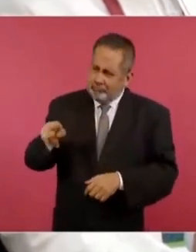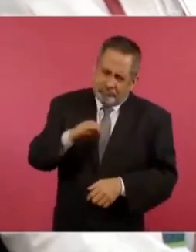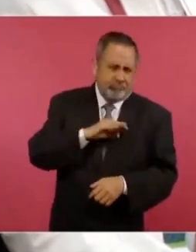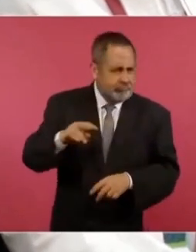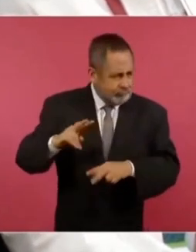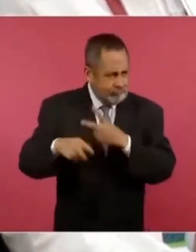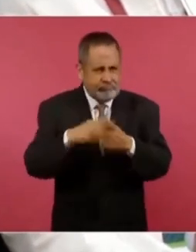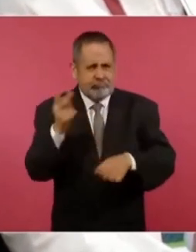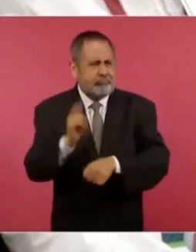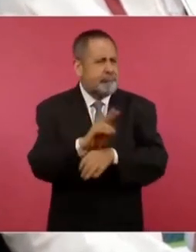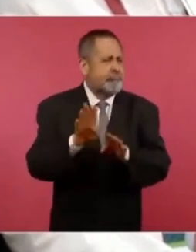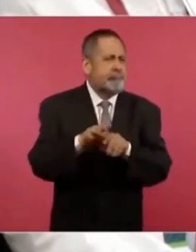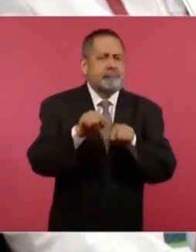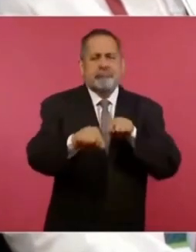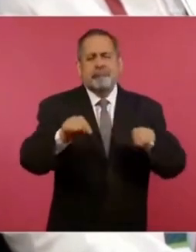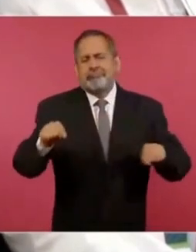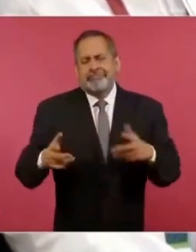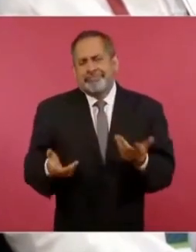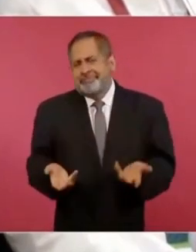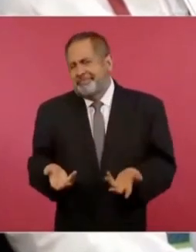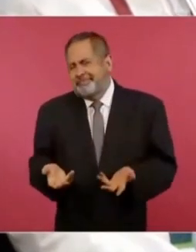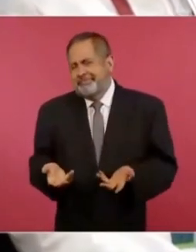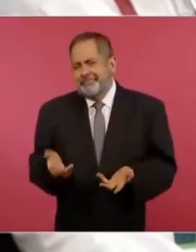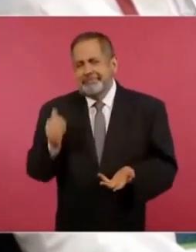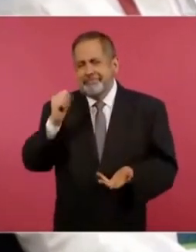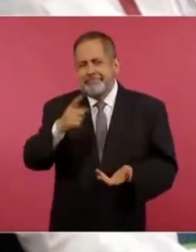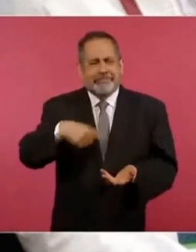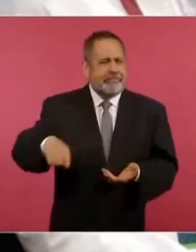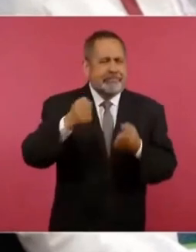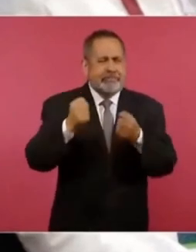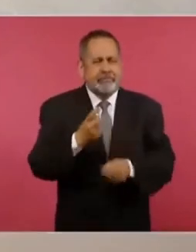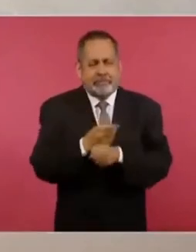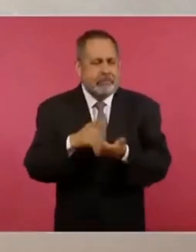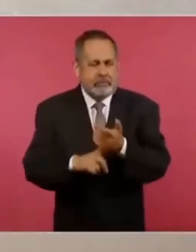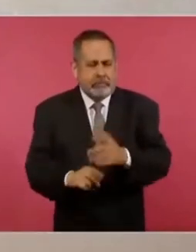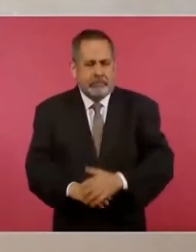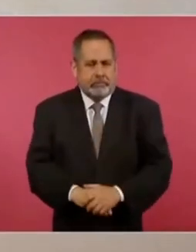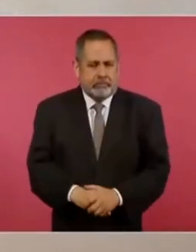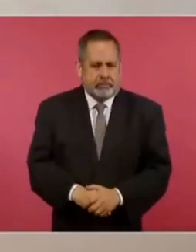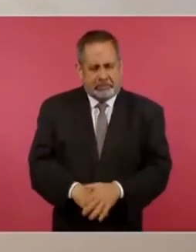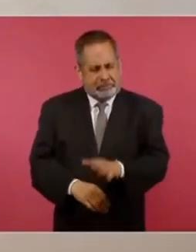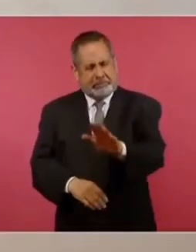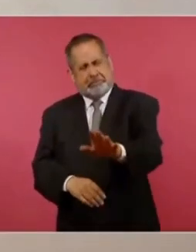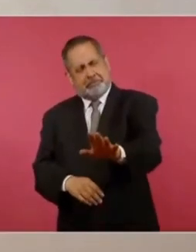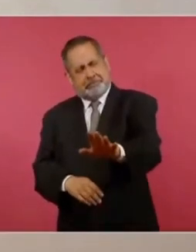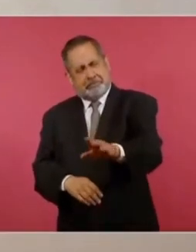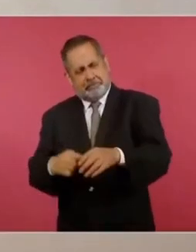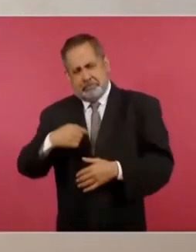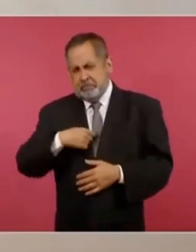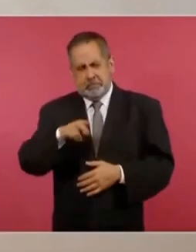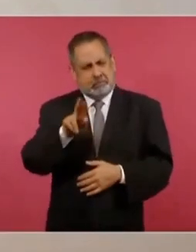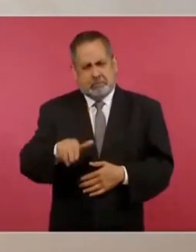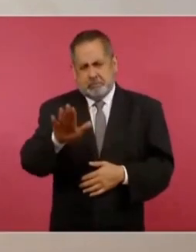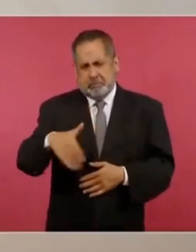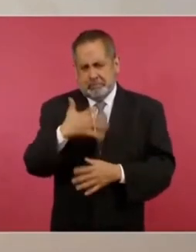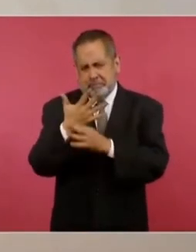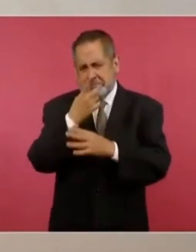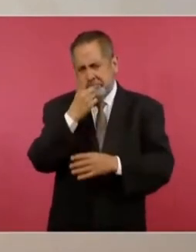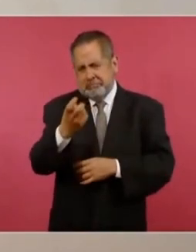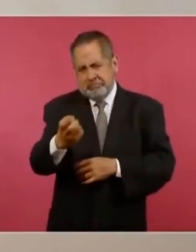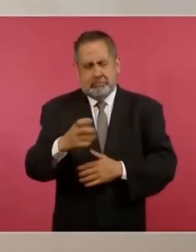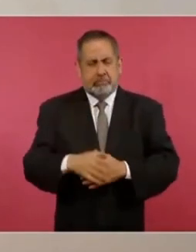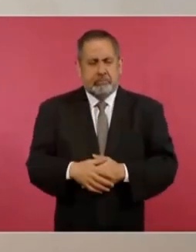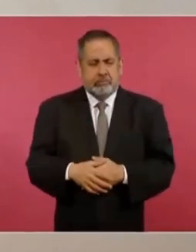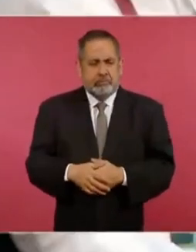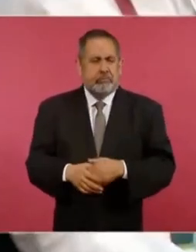para que hagan tareas de seguridad? Primero, yo nunca dije eso. Usted dijo que